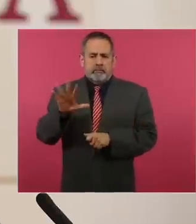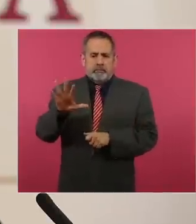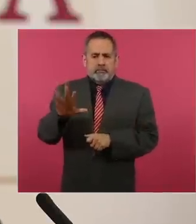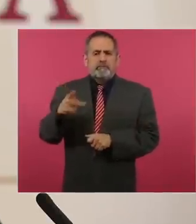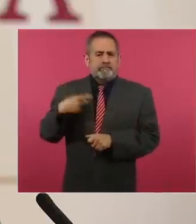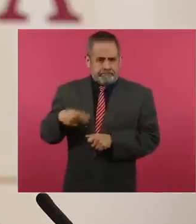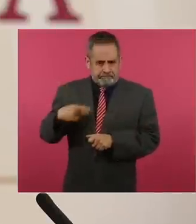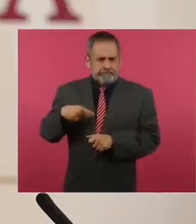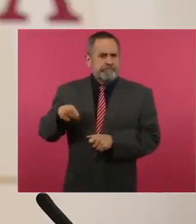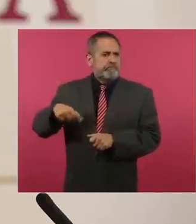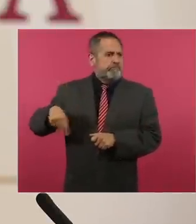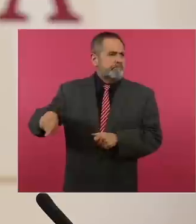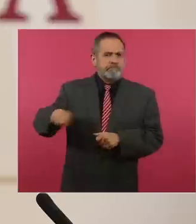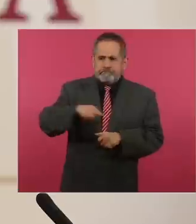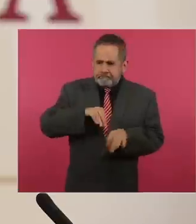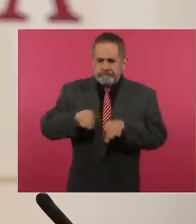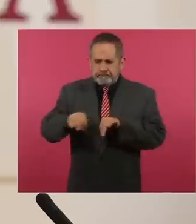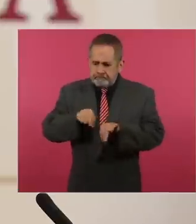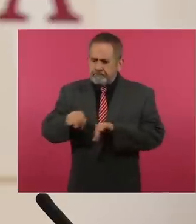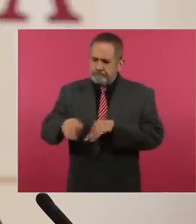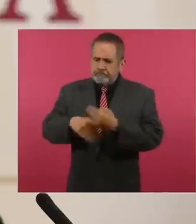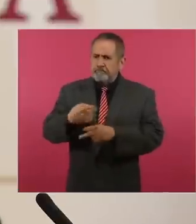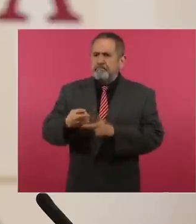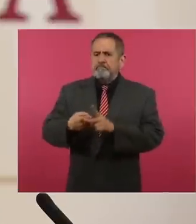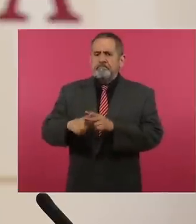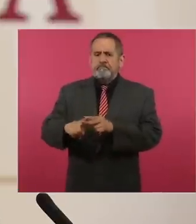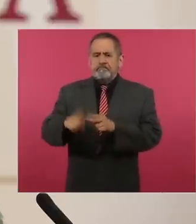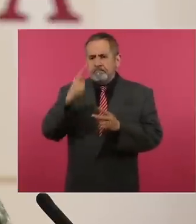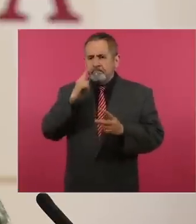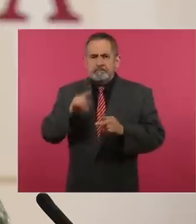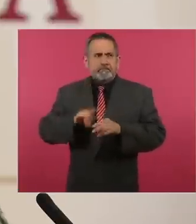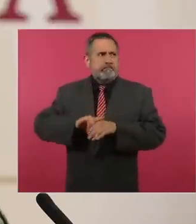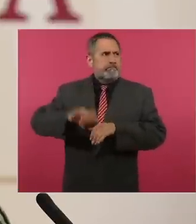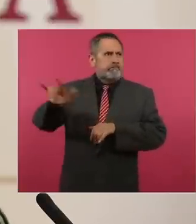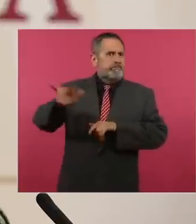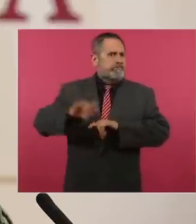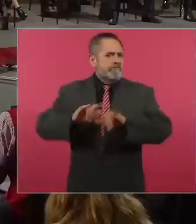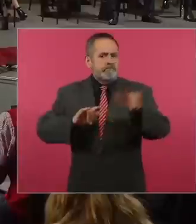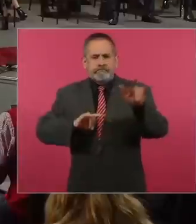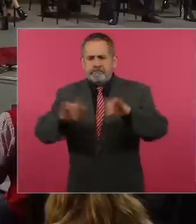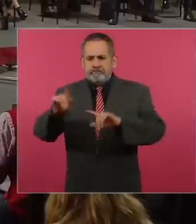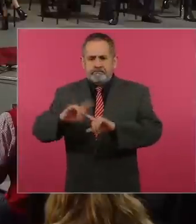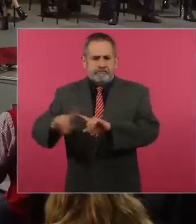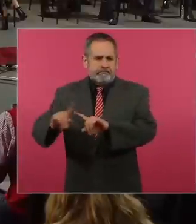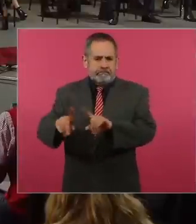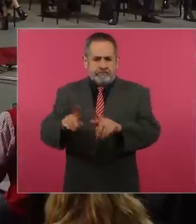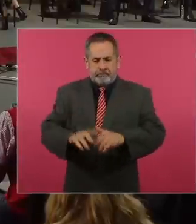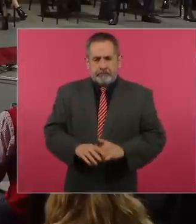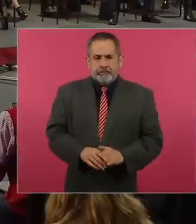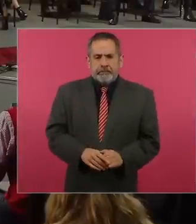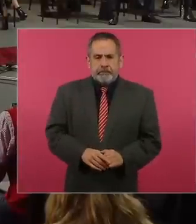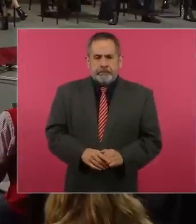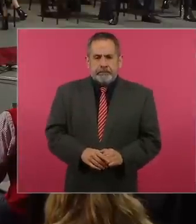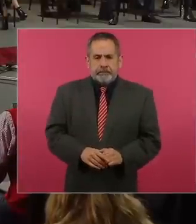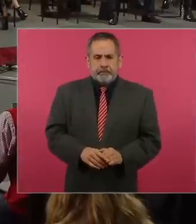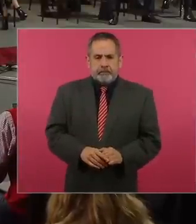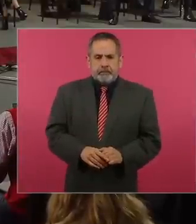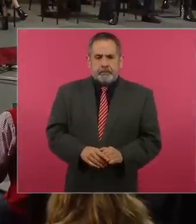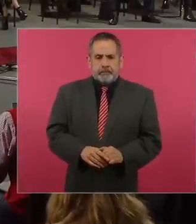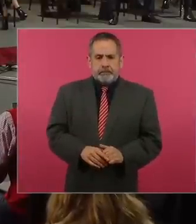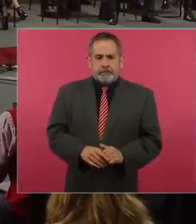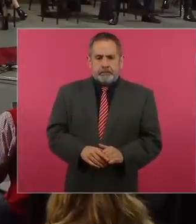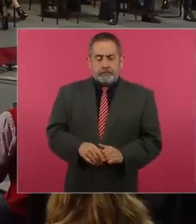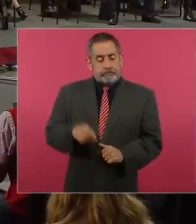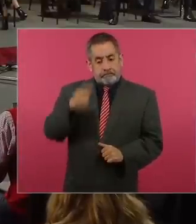al momento que esté iniciando operaciones. Para su materialización